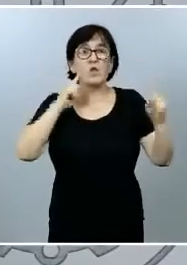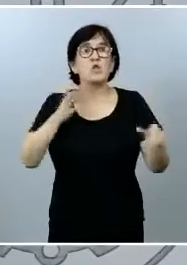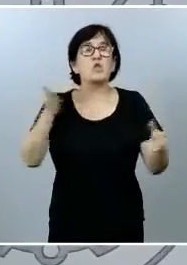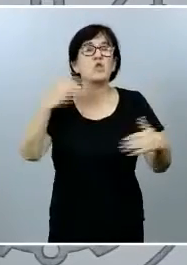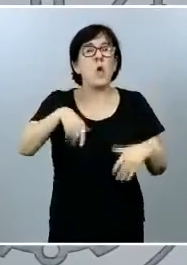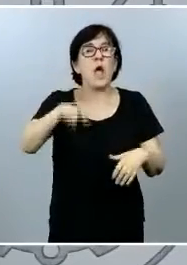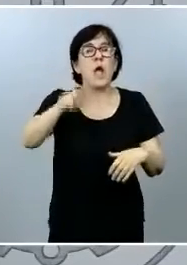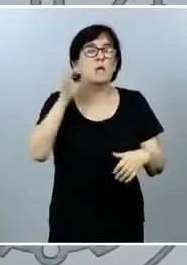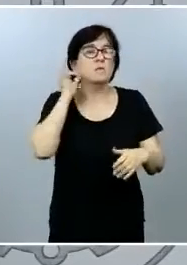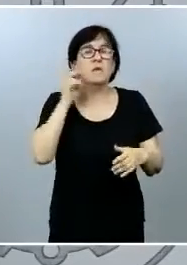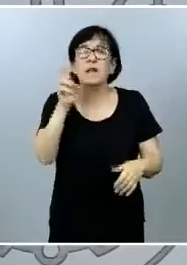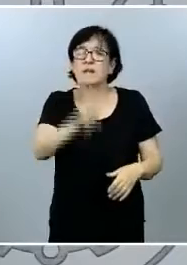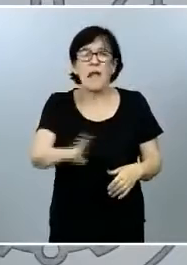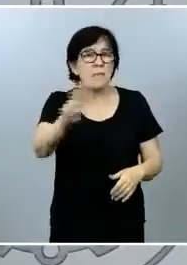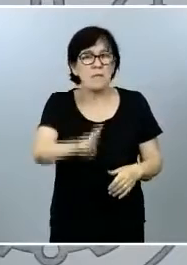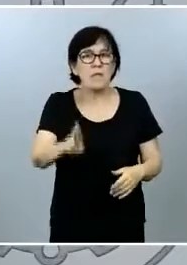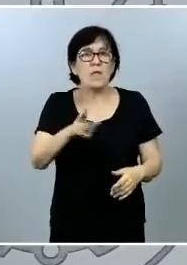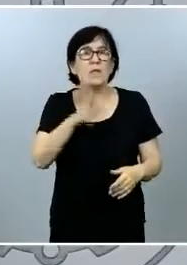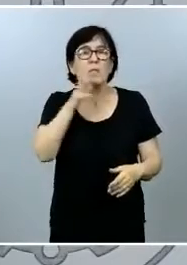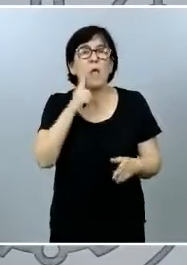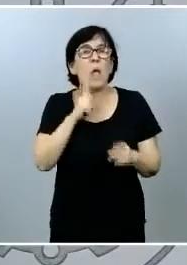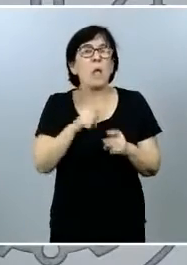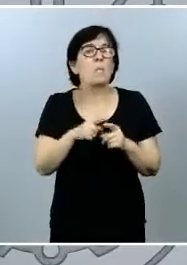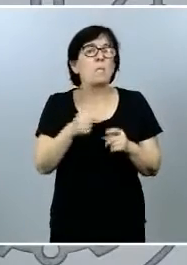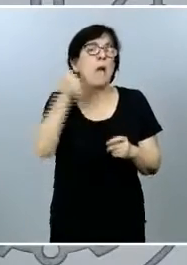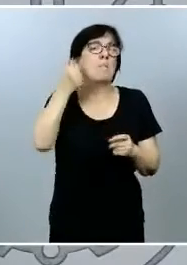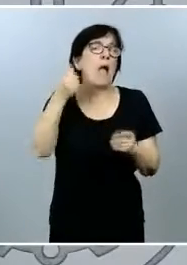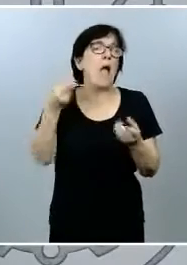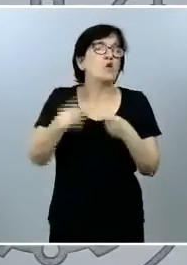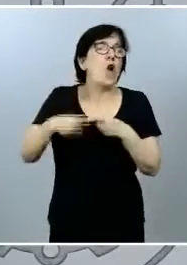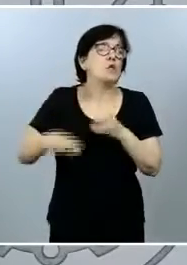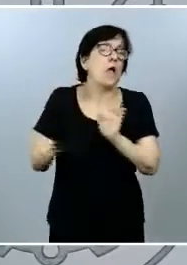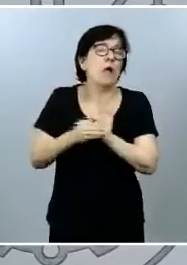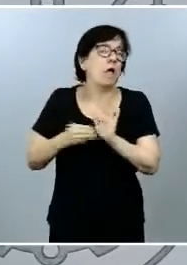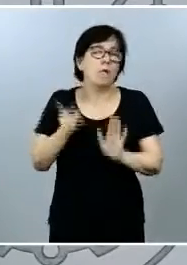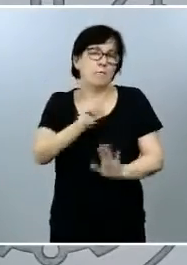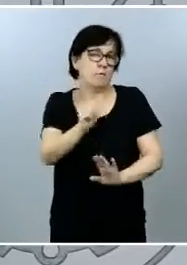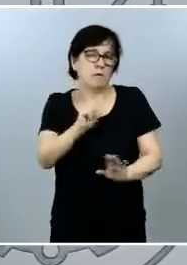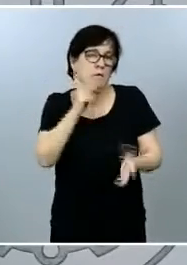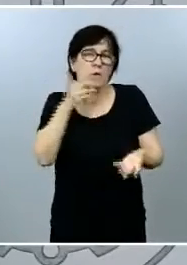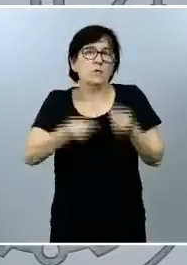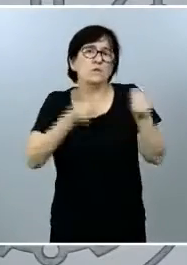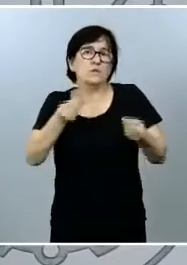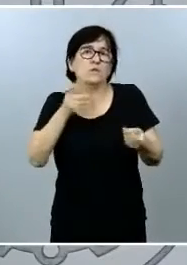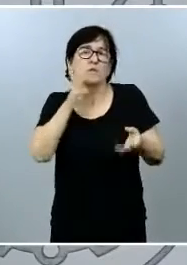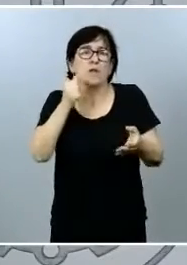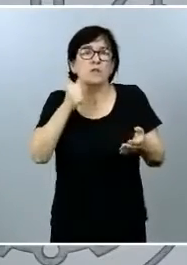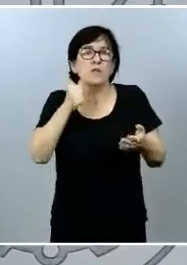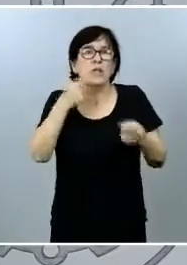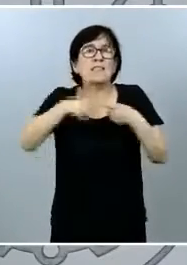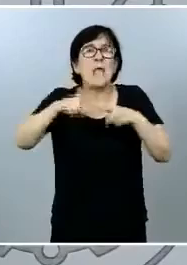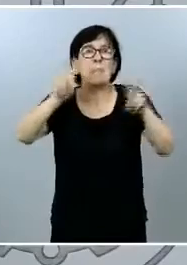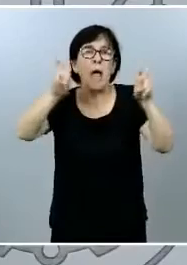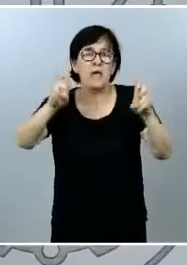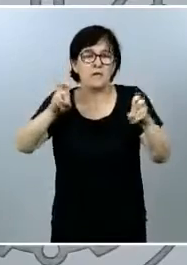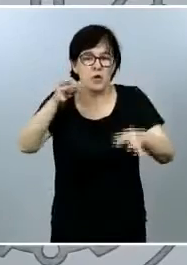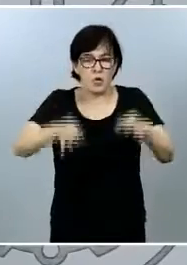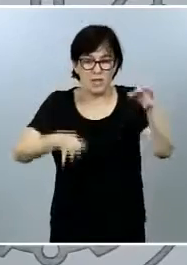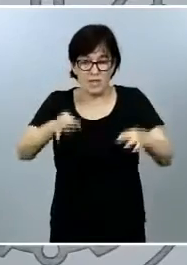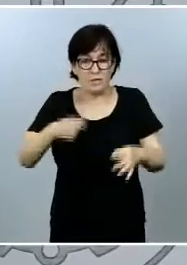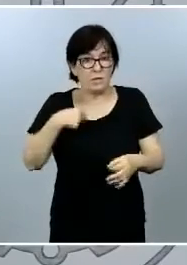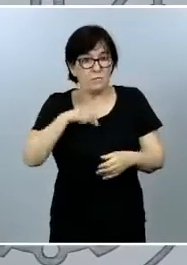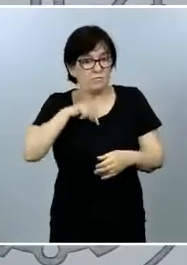insisto de motivos añadidos que hayan producido ninguna injerencia en las actuaciones judiciales y decirle además que confío